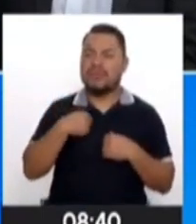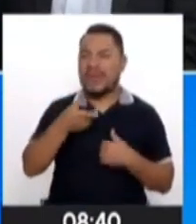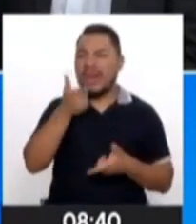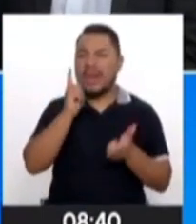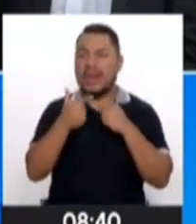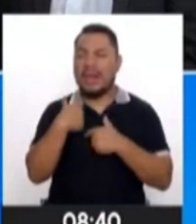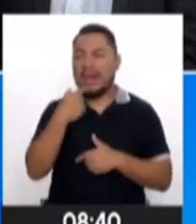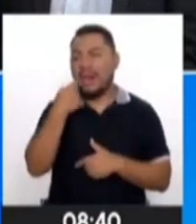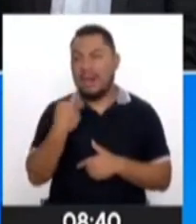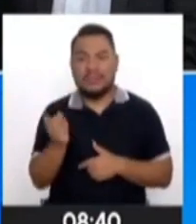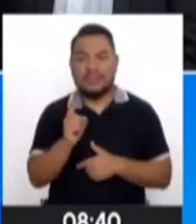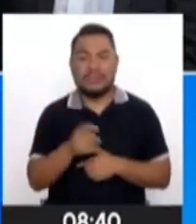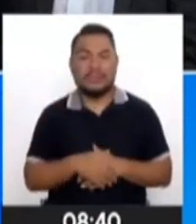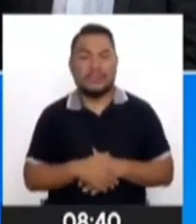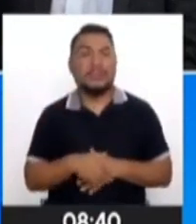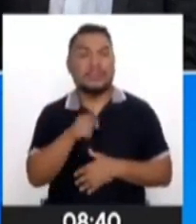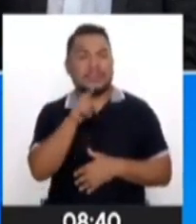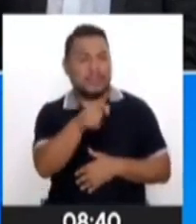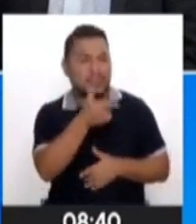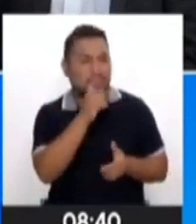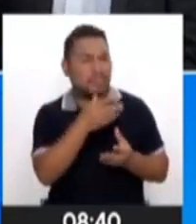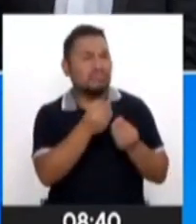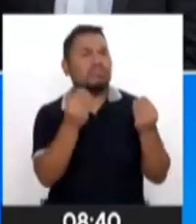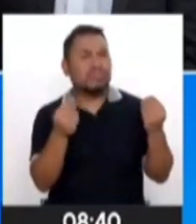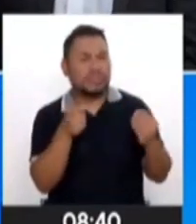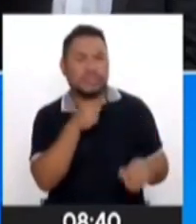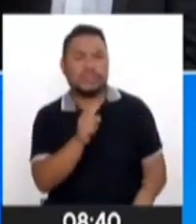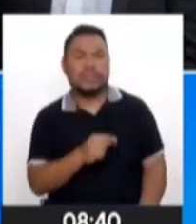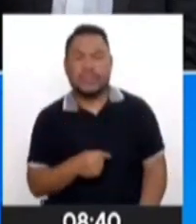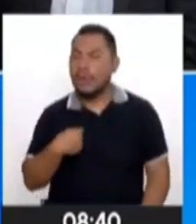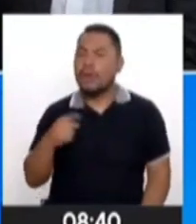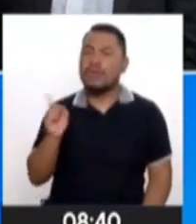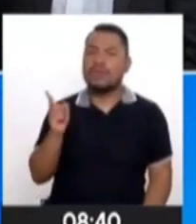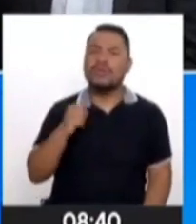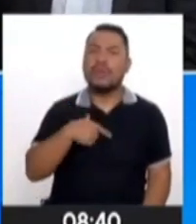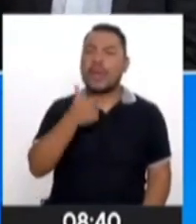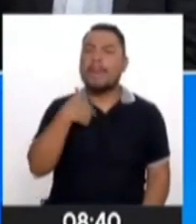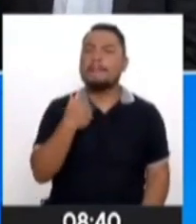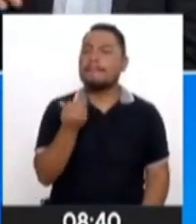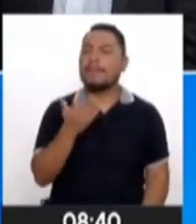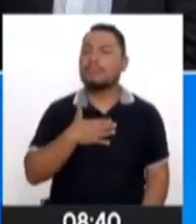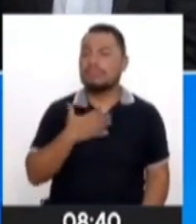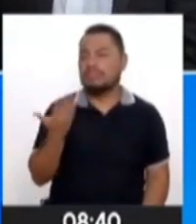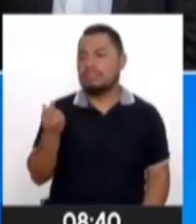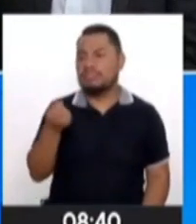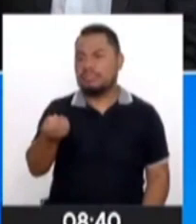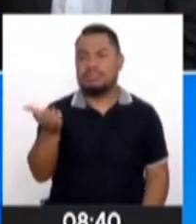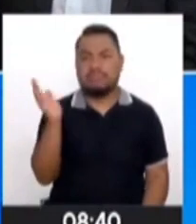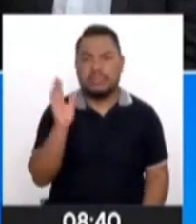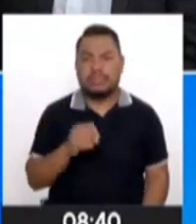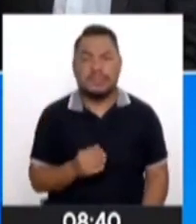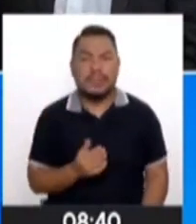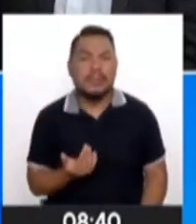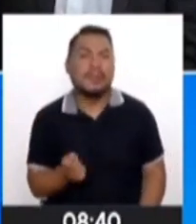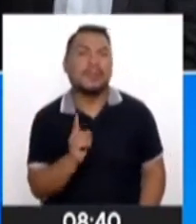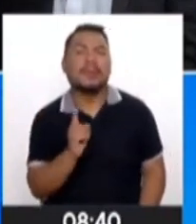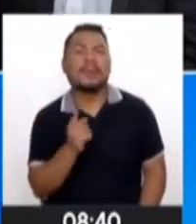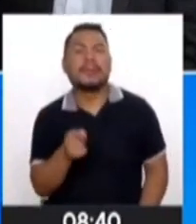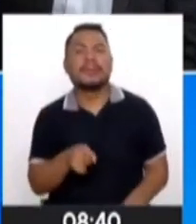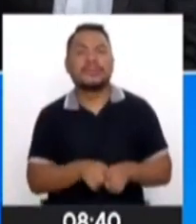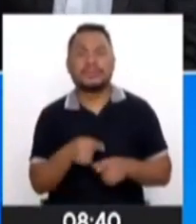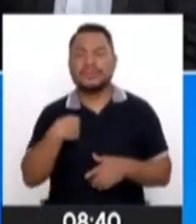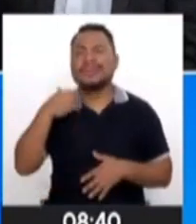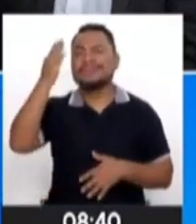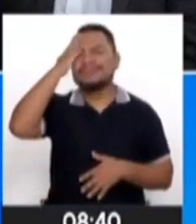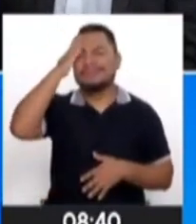cuando alguien te dice, oye, estás tomando mucho, y te dicen, no, yo tomo con mi plata. O, simple y llanamente, dices, no, yo